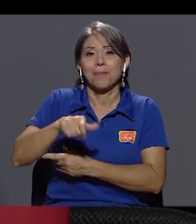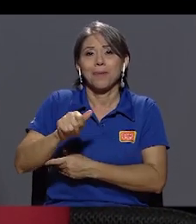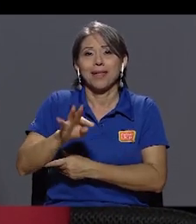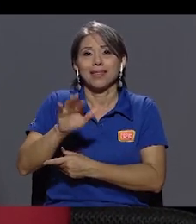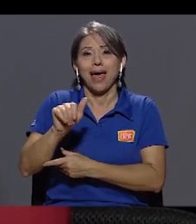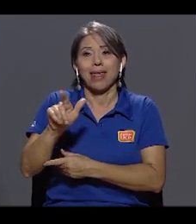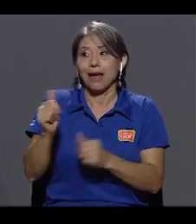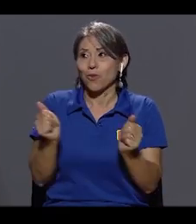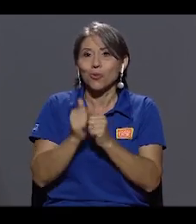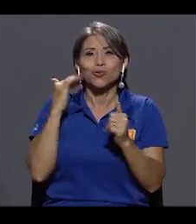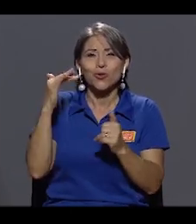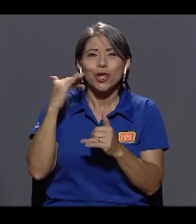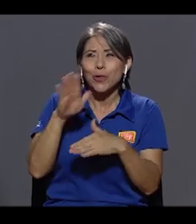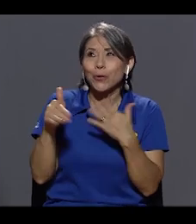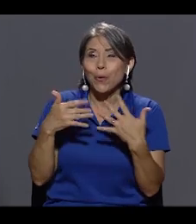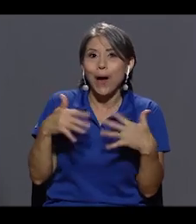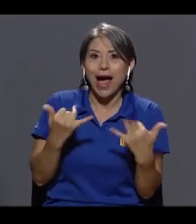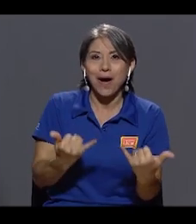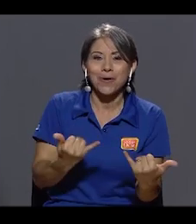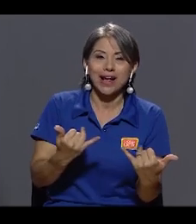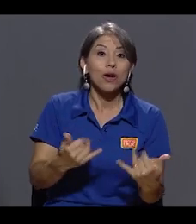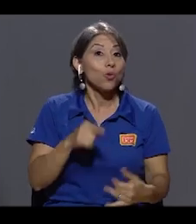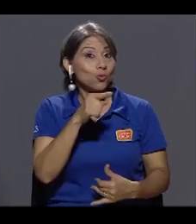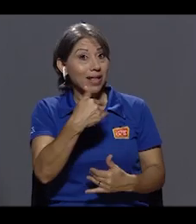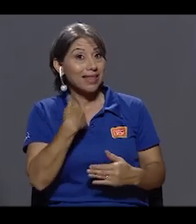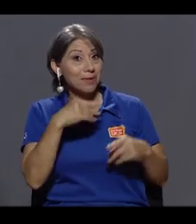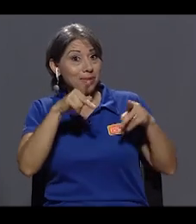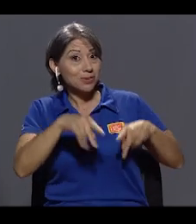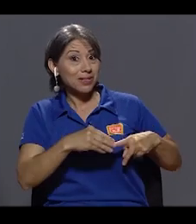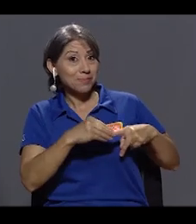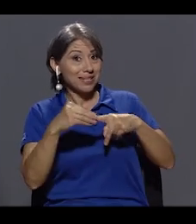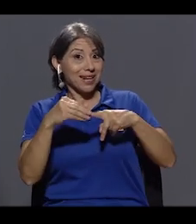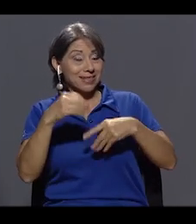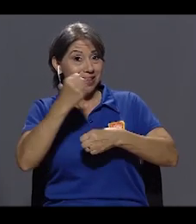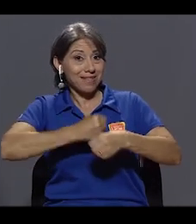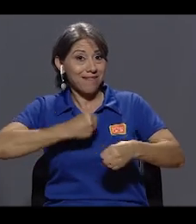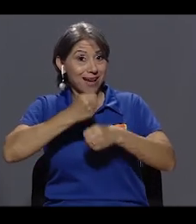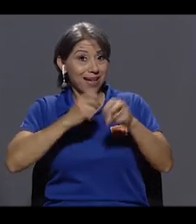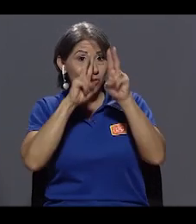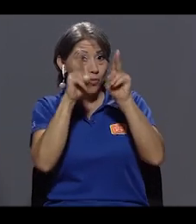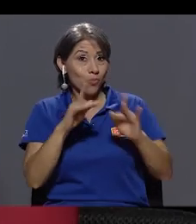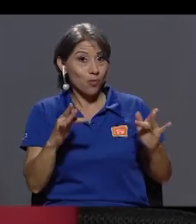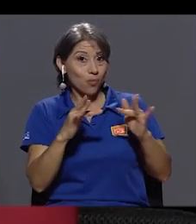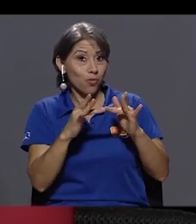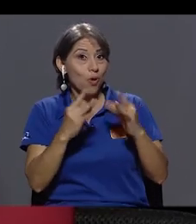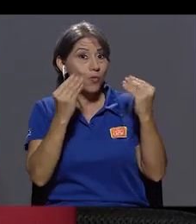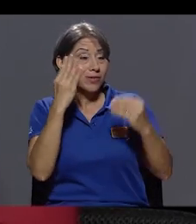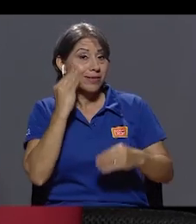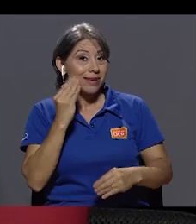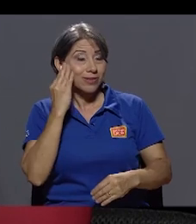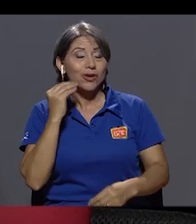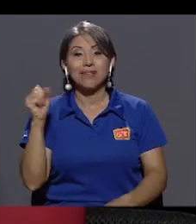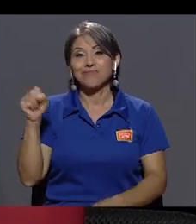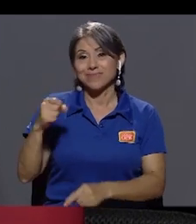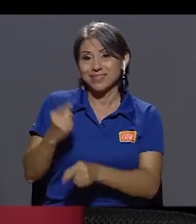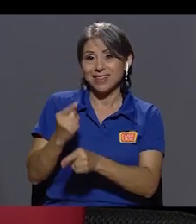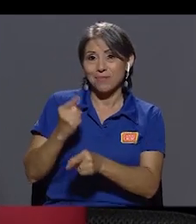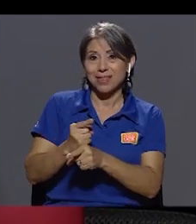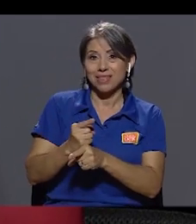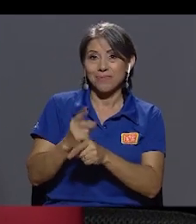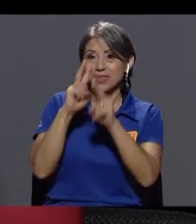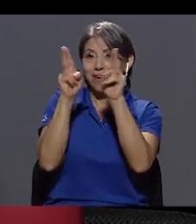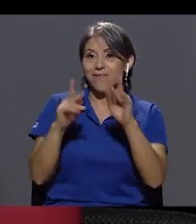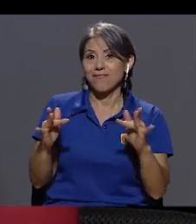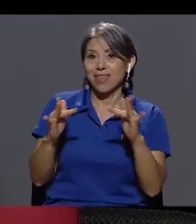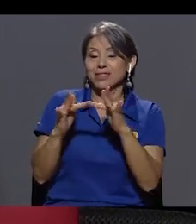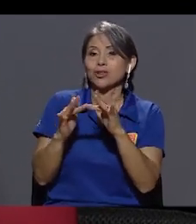efectos de sonido. Usted tiene una persona especialista en redes sociales, haciéndole una labor que además tiene una gran trayectoria, ese joven. Exactamente. También en redes sociales que